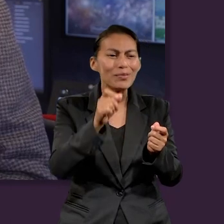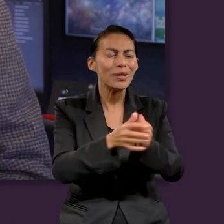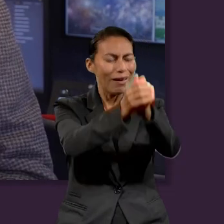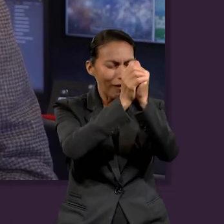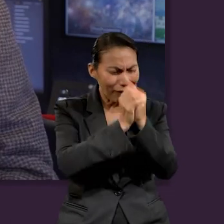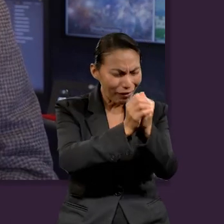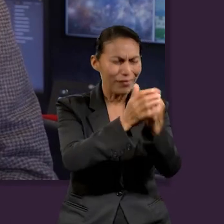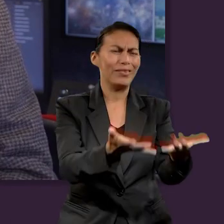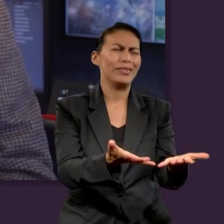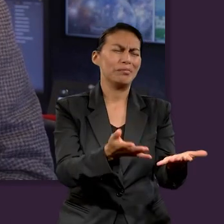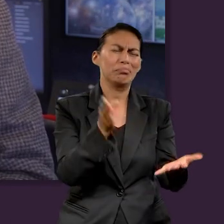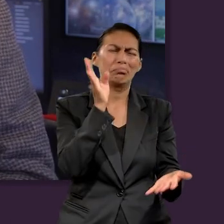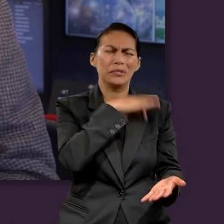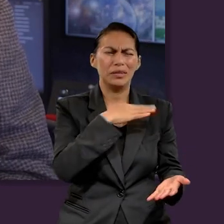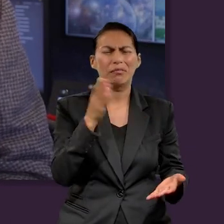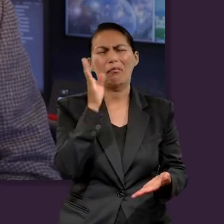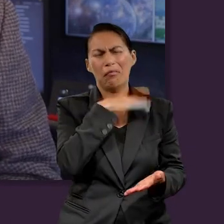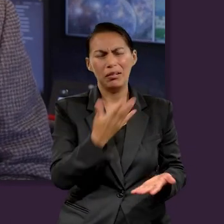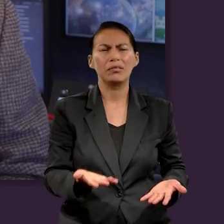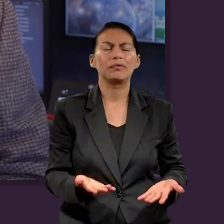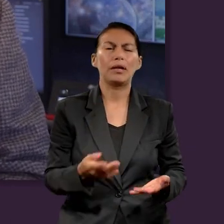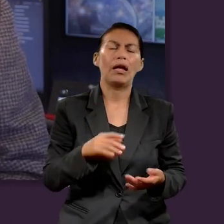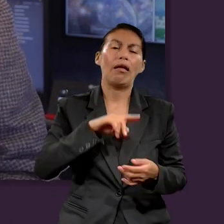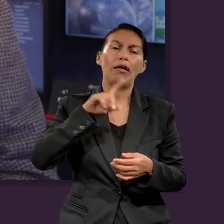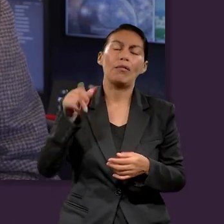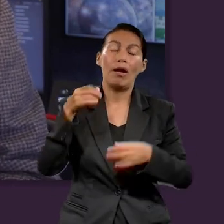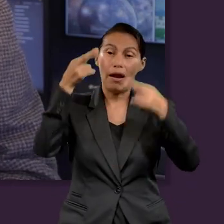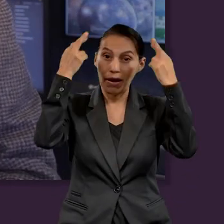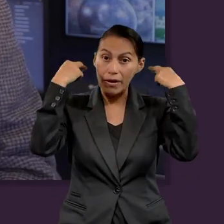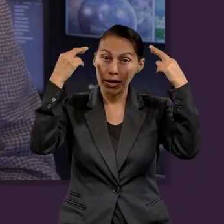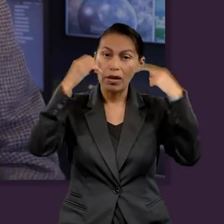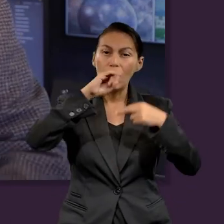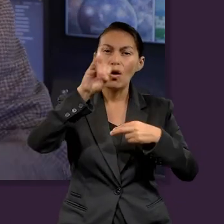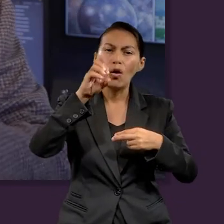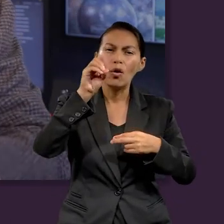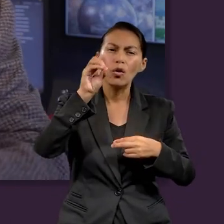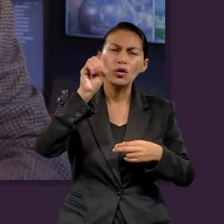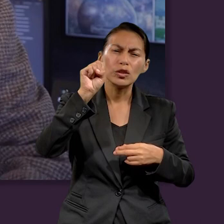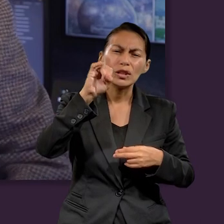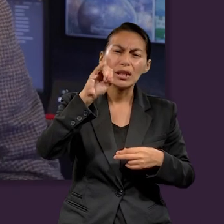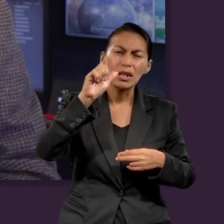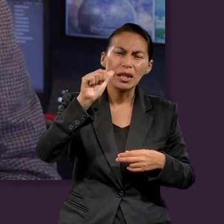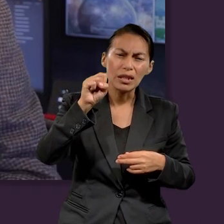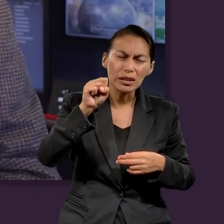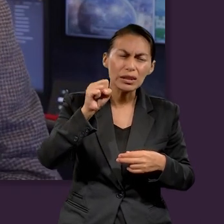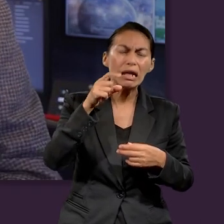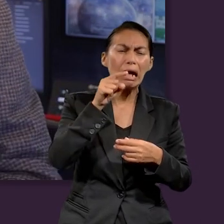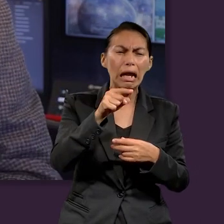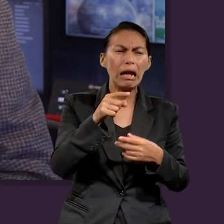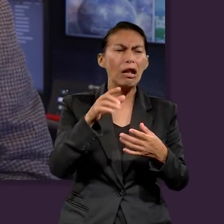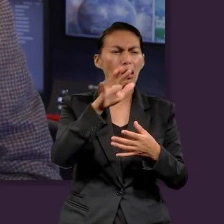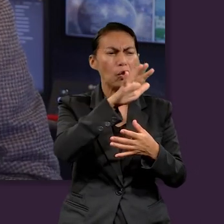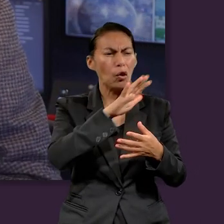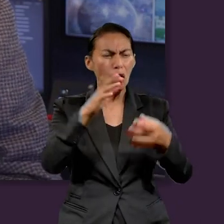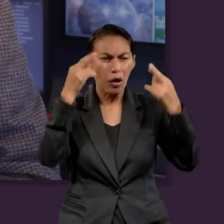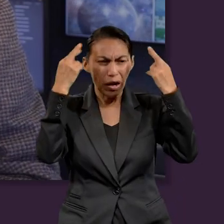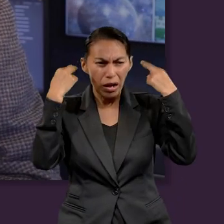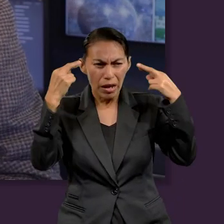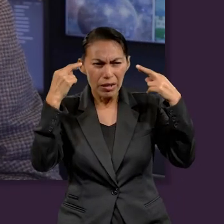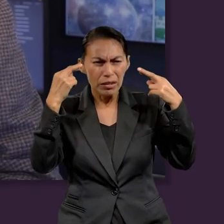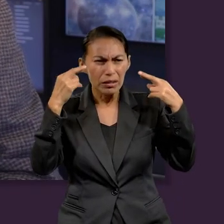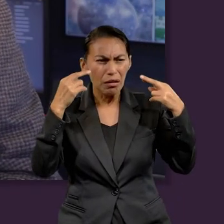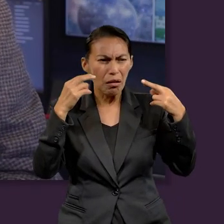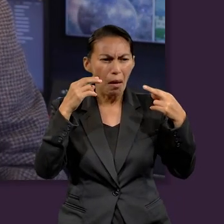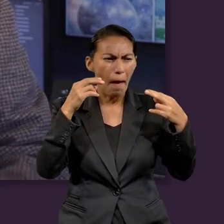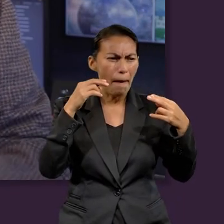tiempos del profeta, perdón, en tiempos del rey Osías, hizo una gran reforma. Mandó quemar los carros y otros